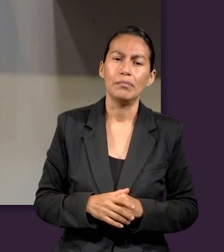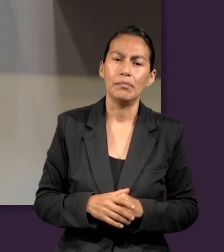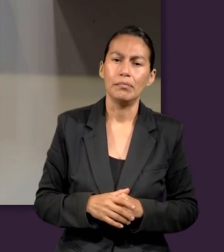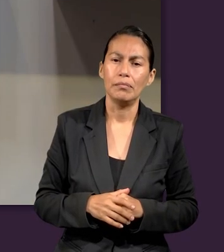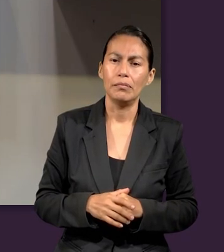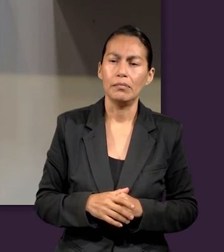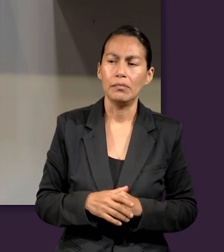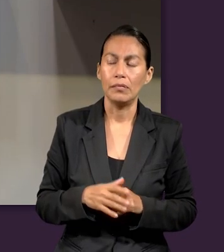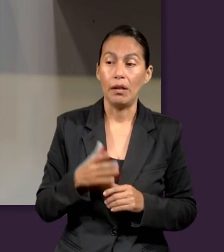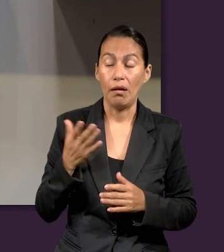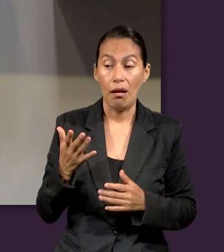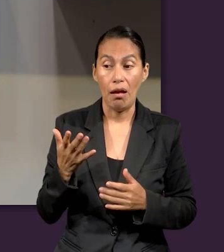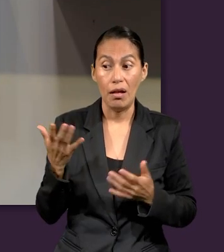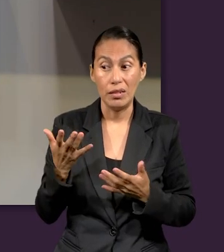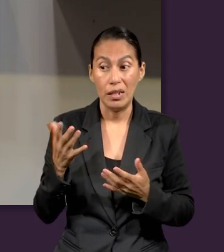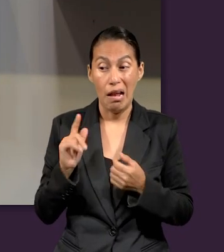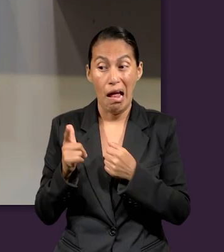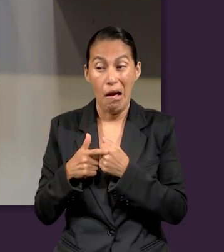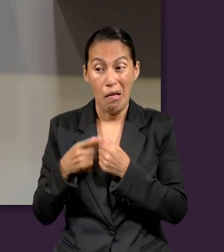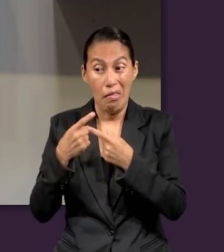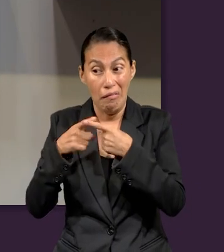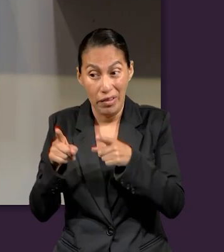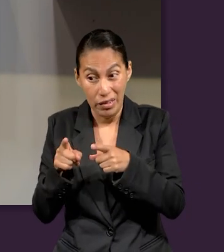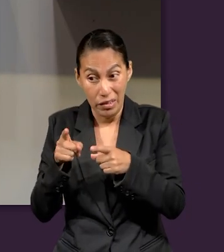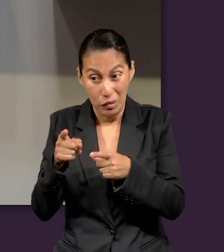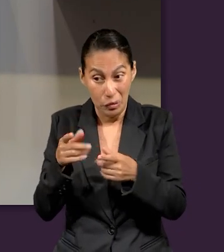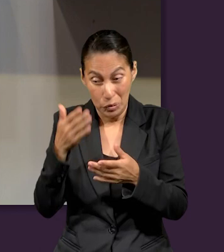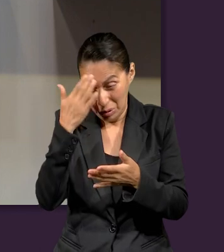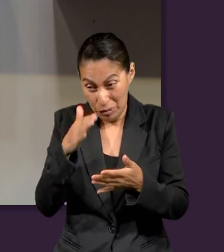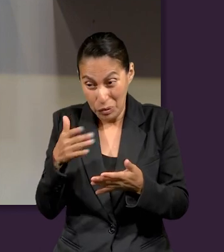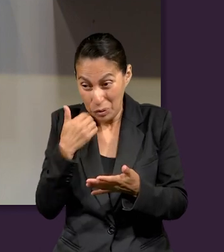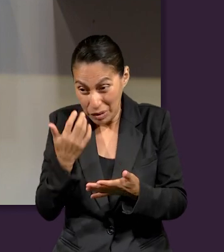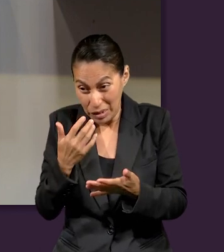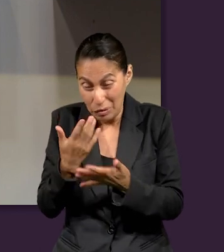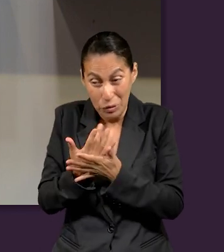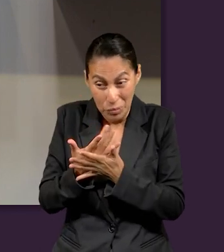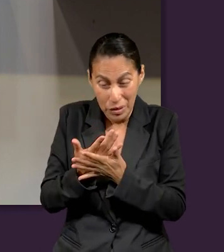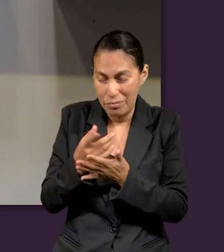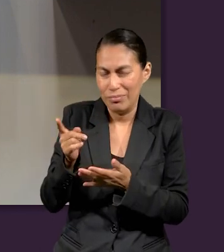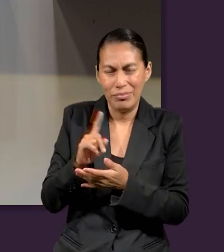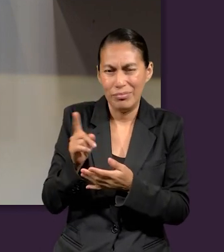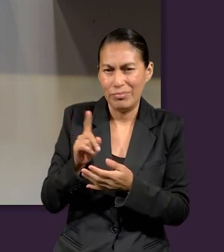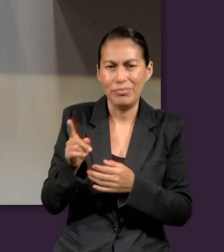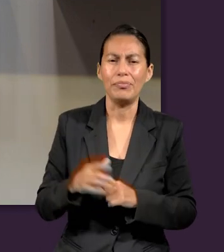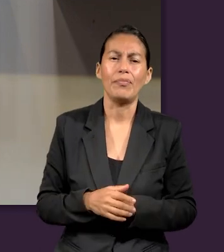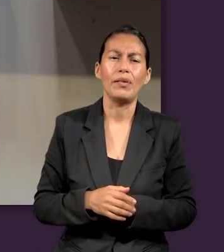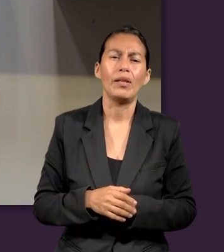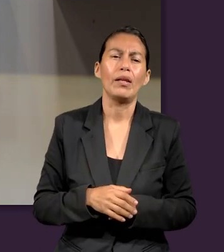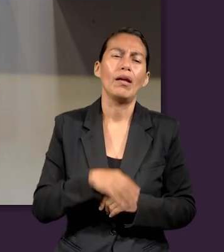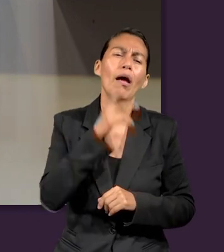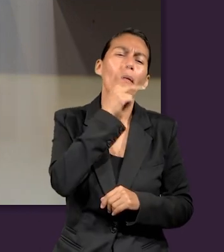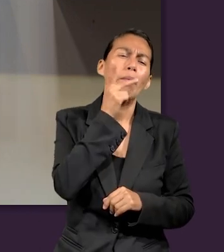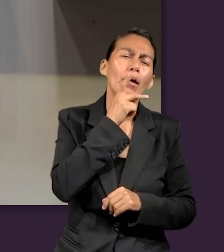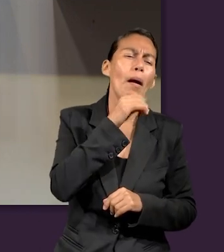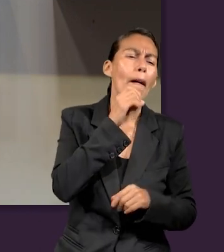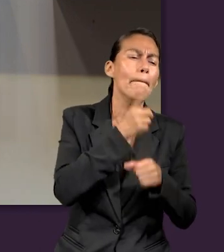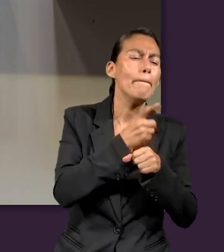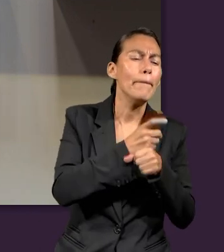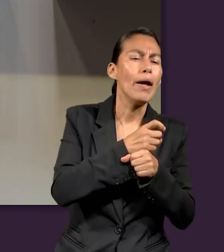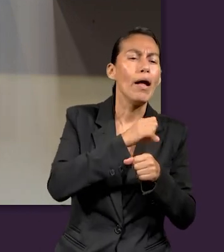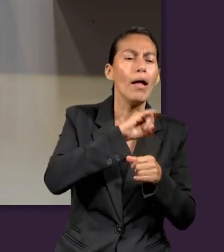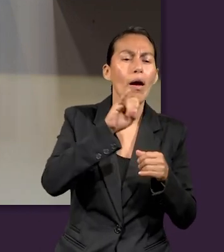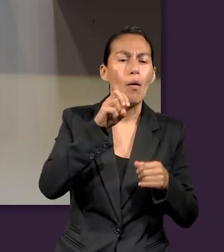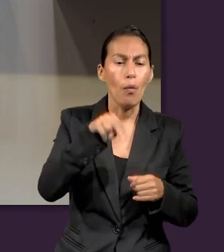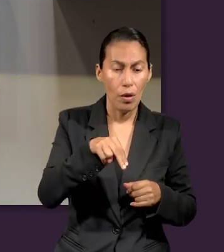No te va a tratar fuera de lo que tú esperas, ¿verdad? Eso me parece que es una de las cosas que nos debe dar